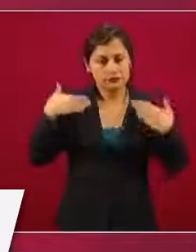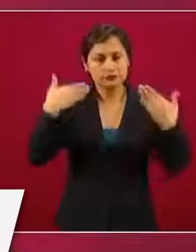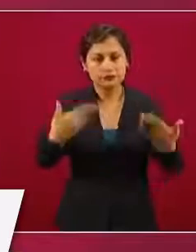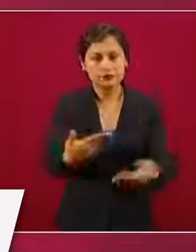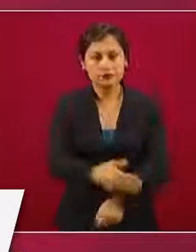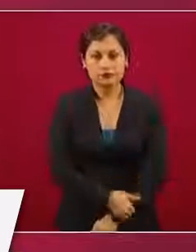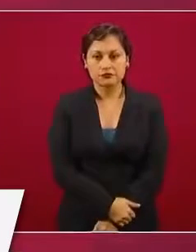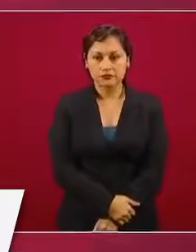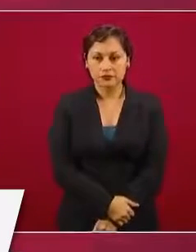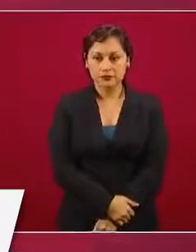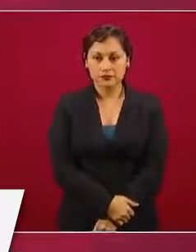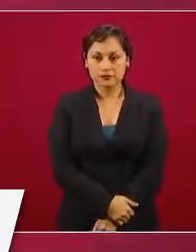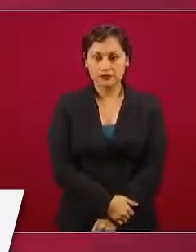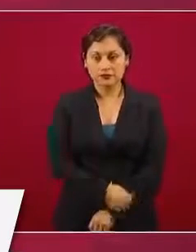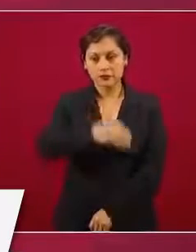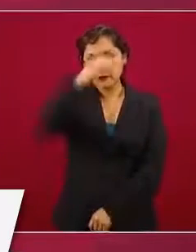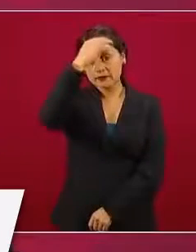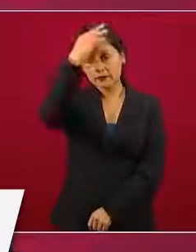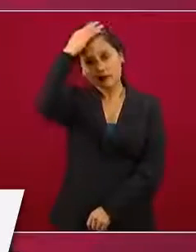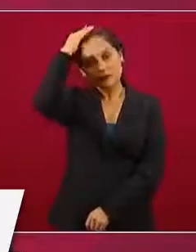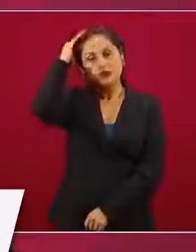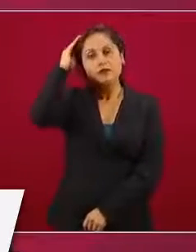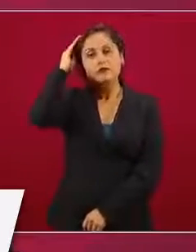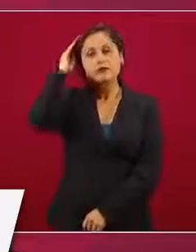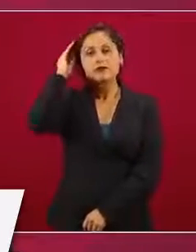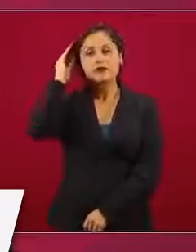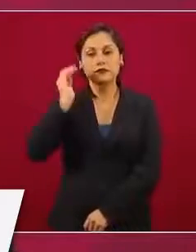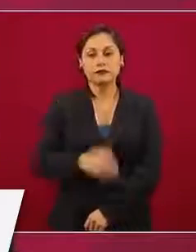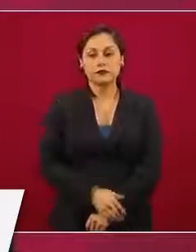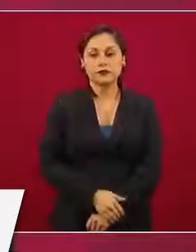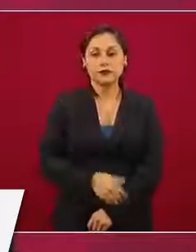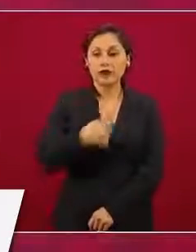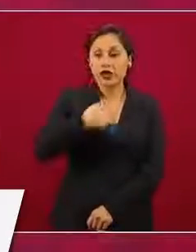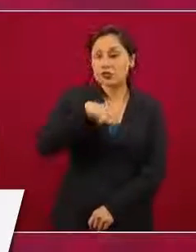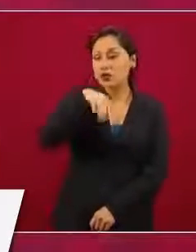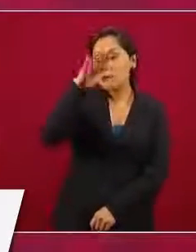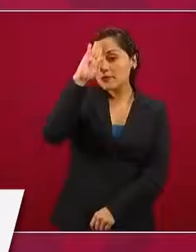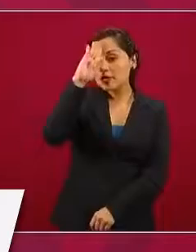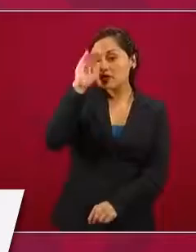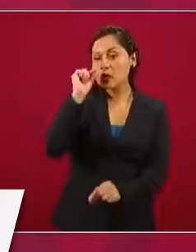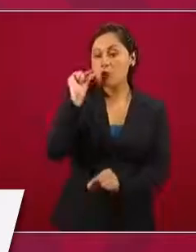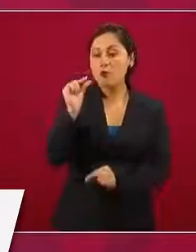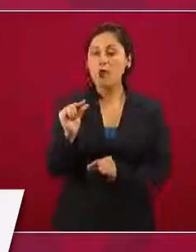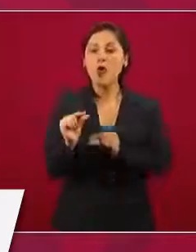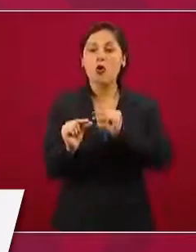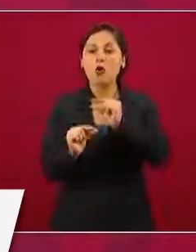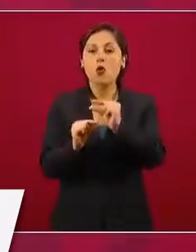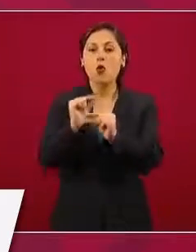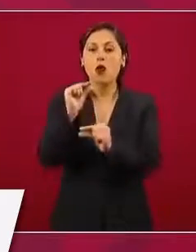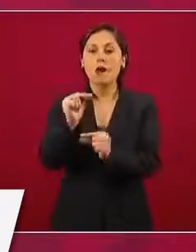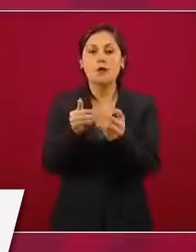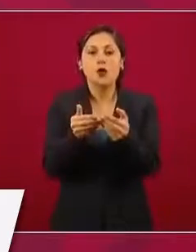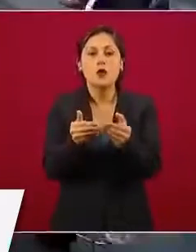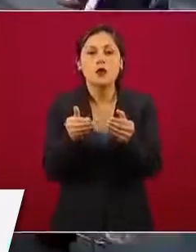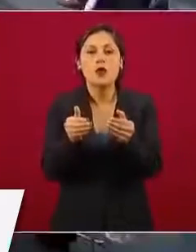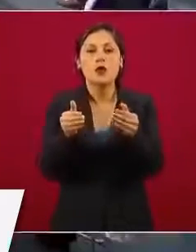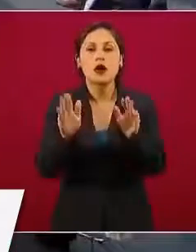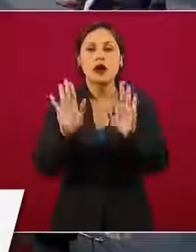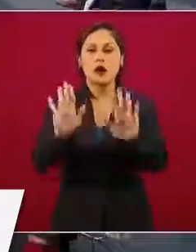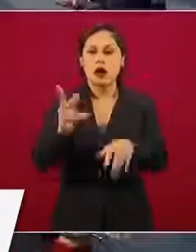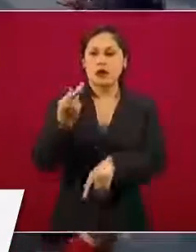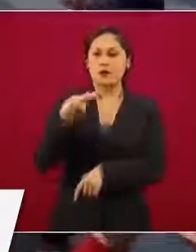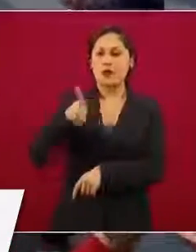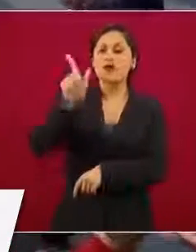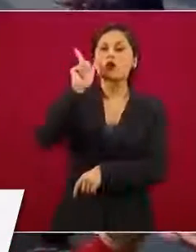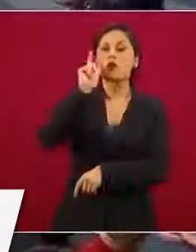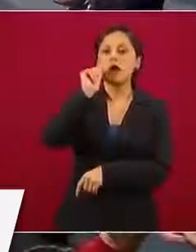yo creo que poco a poco vamos a ir saliendo, pero vamos a esperar el informe de mañana, hoy